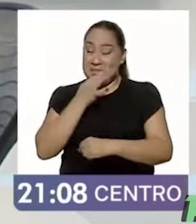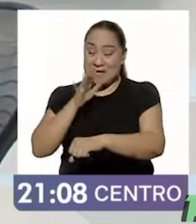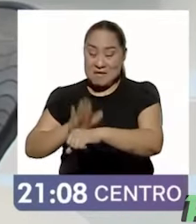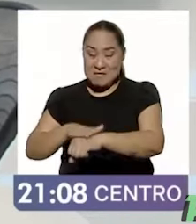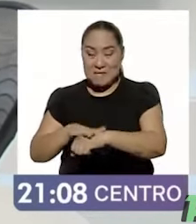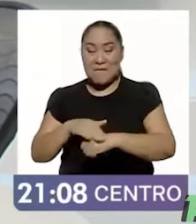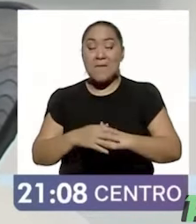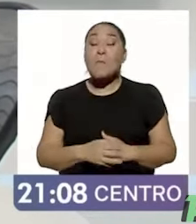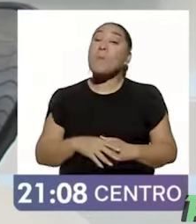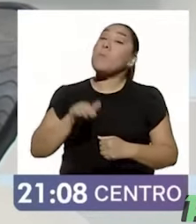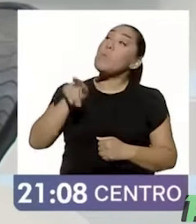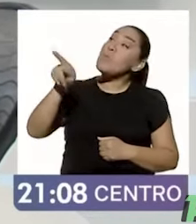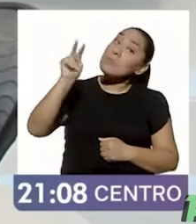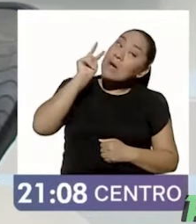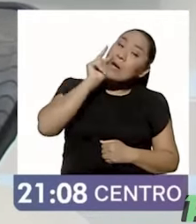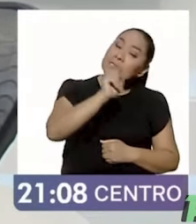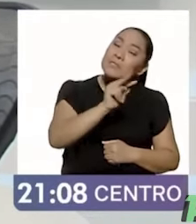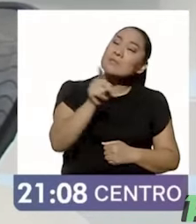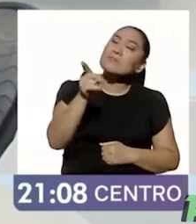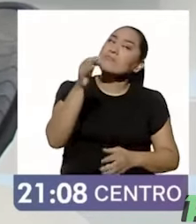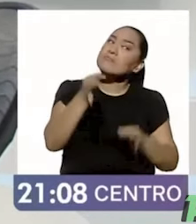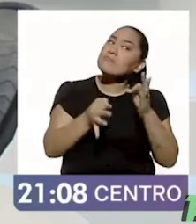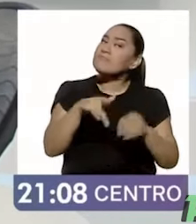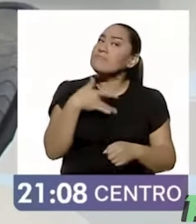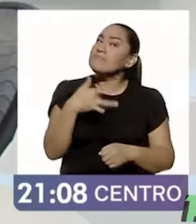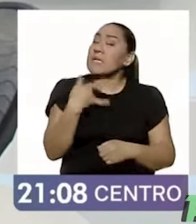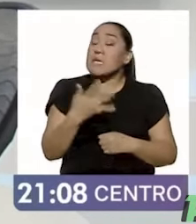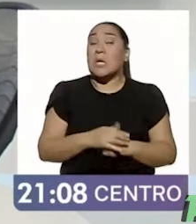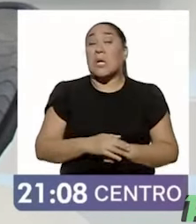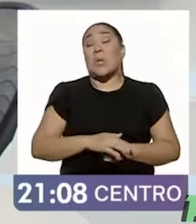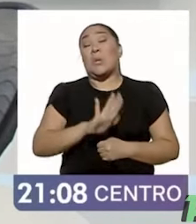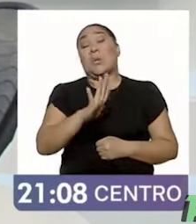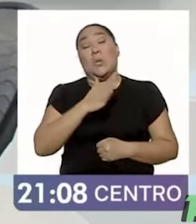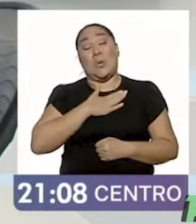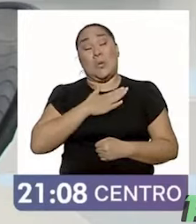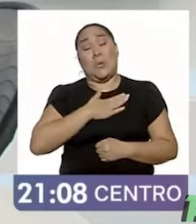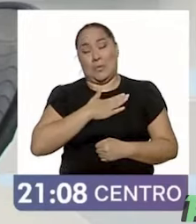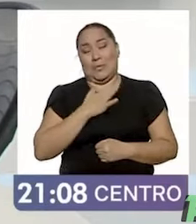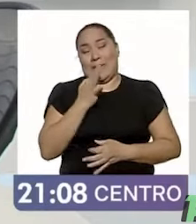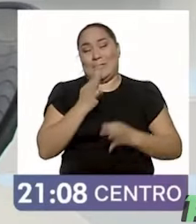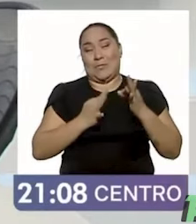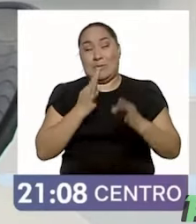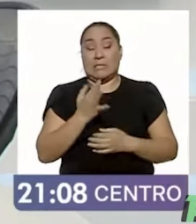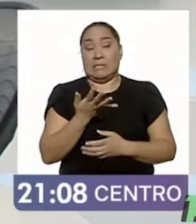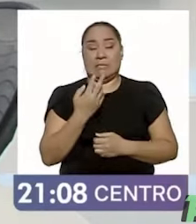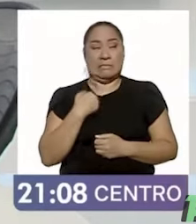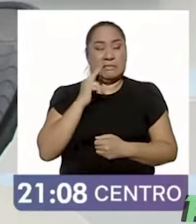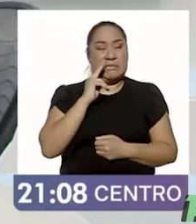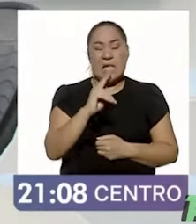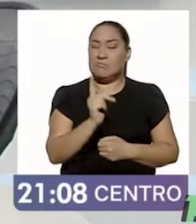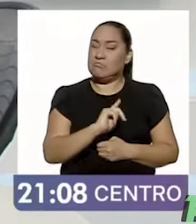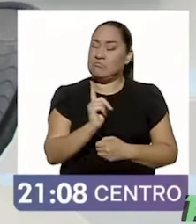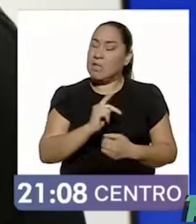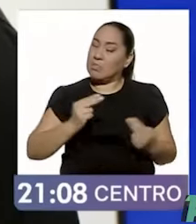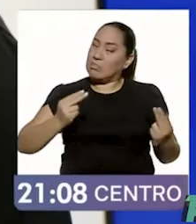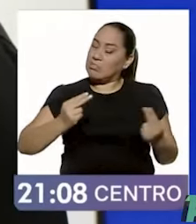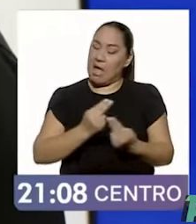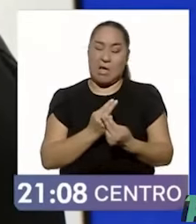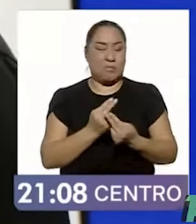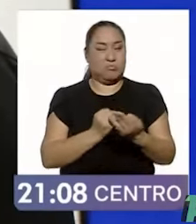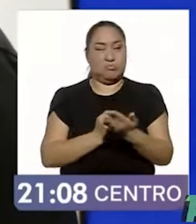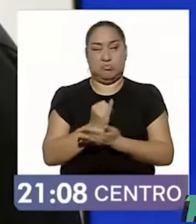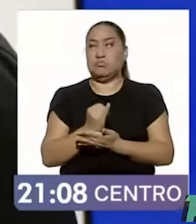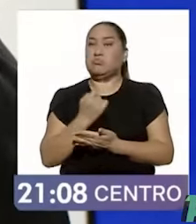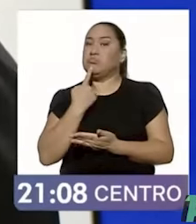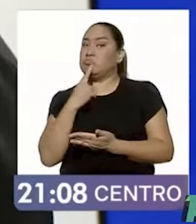¿Cómo vio la elección, magistrado? Pues me parece terrible, espeluznante lo que está ocurriendo. Me parece que sí tendremos que judicializar esta